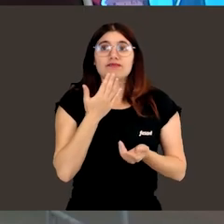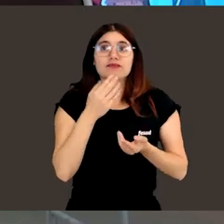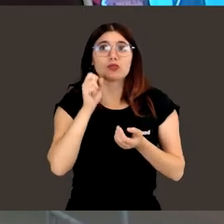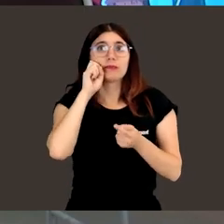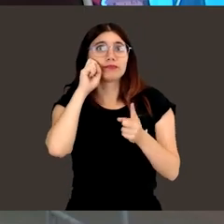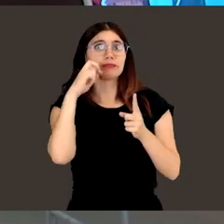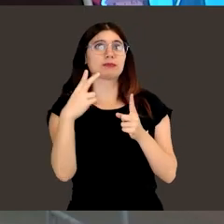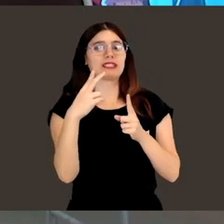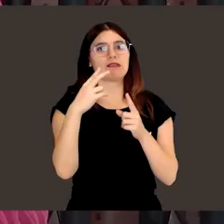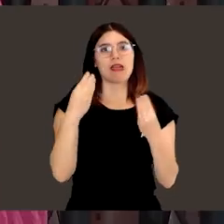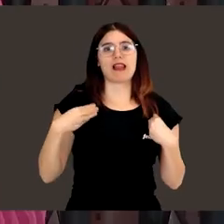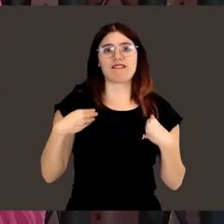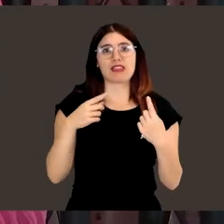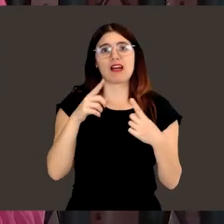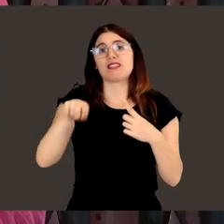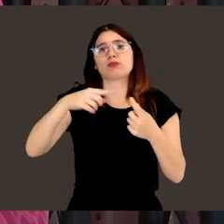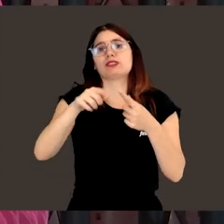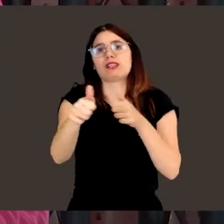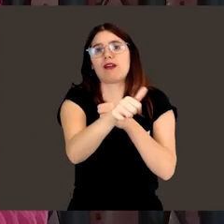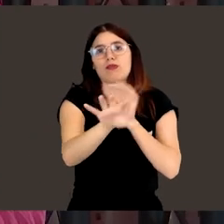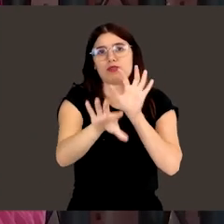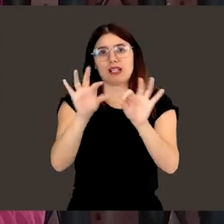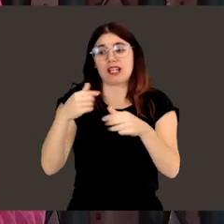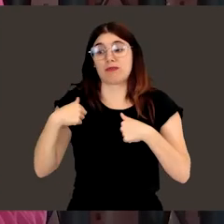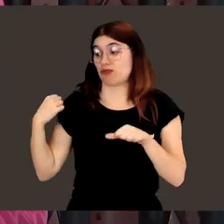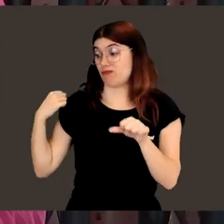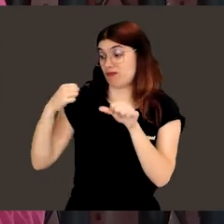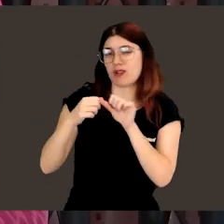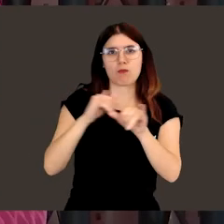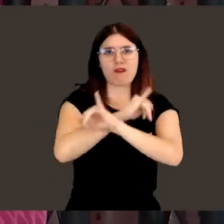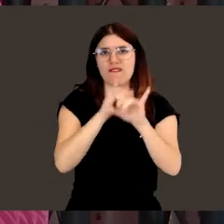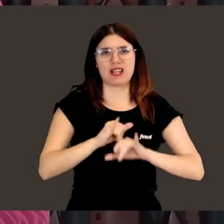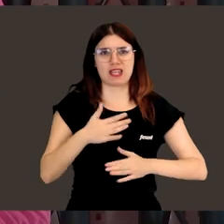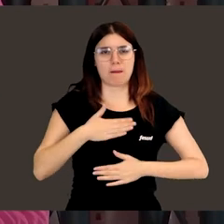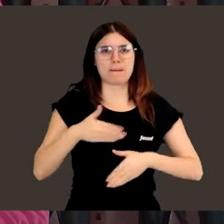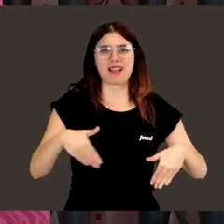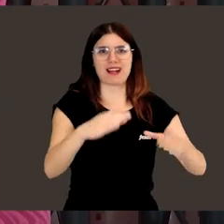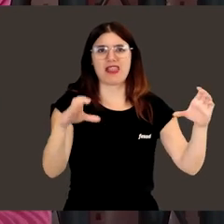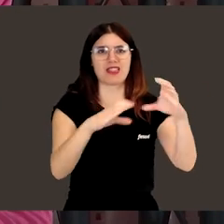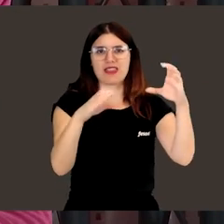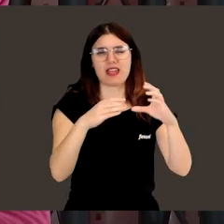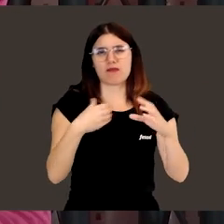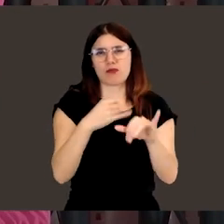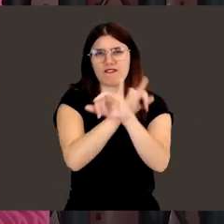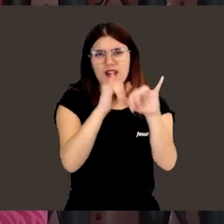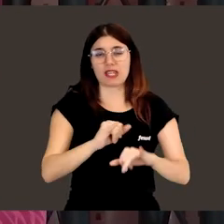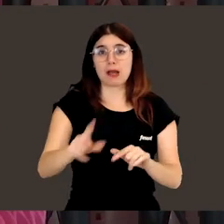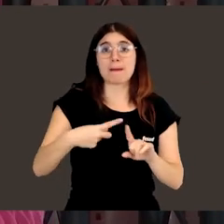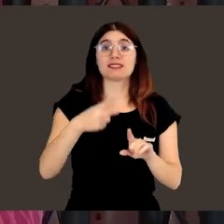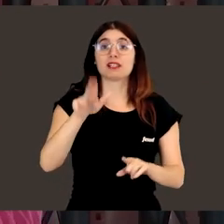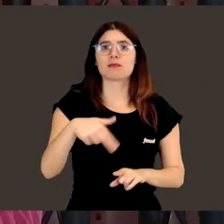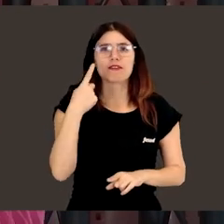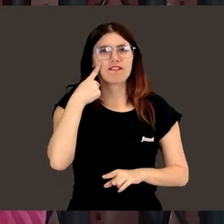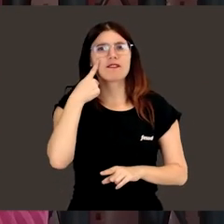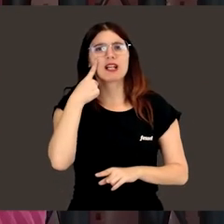si tú miras el cómputo de la vida, pues bueno, cada uno que elija, ¿no? Pero yo he sido muy feliz en mi carrera científica y además es que,